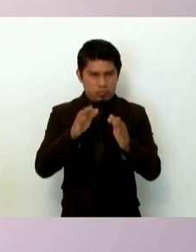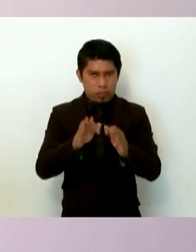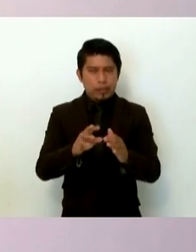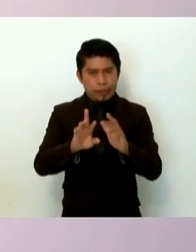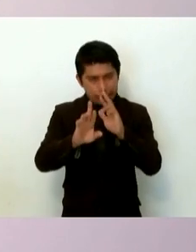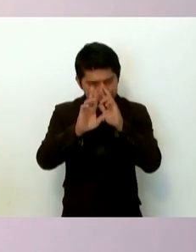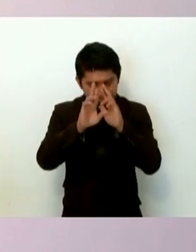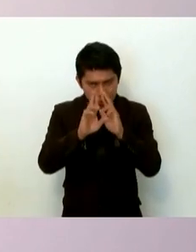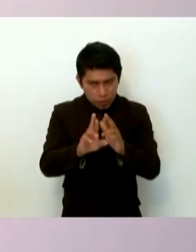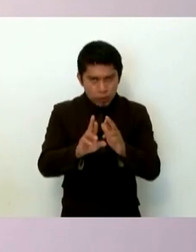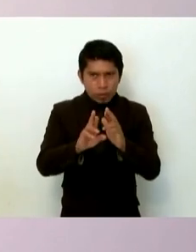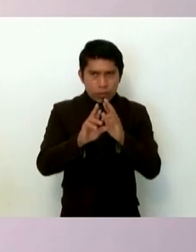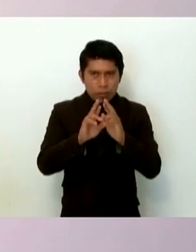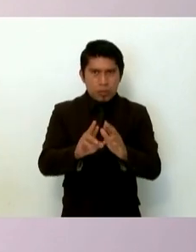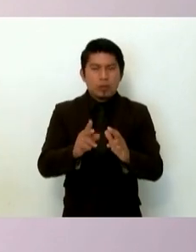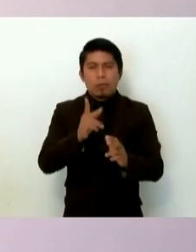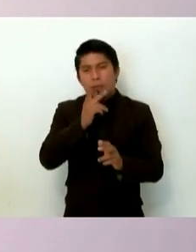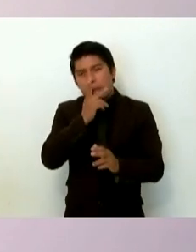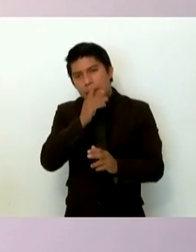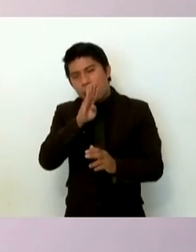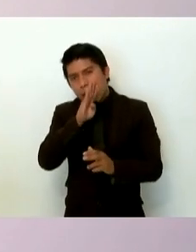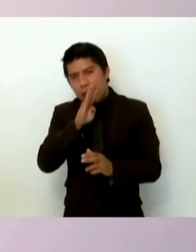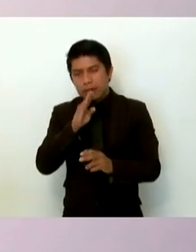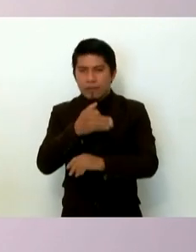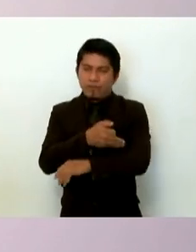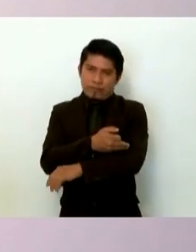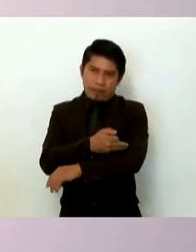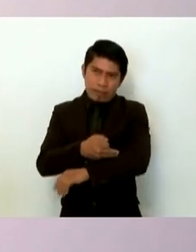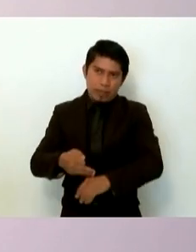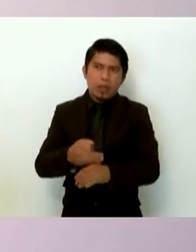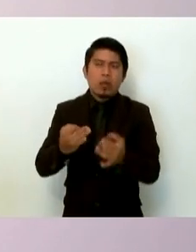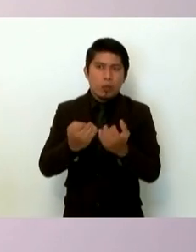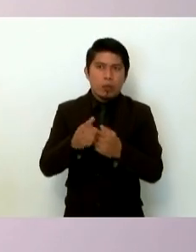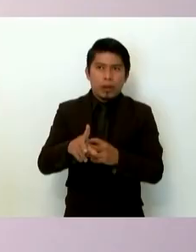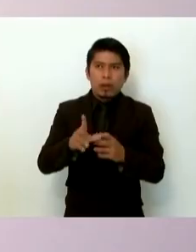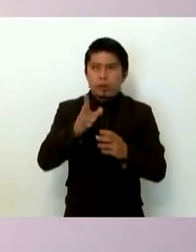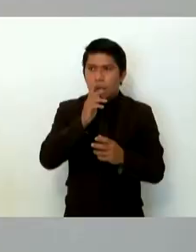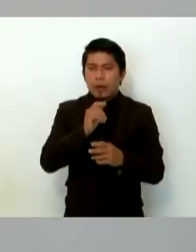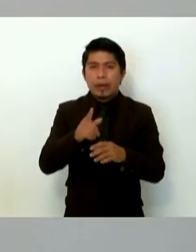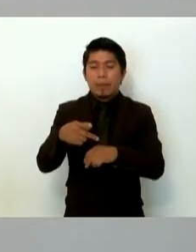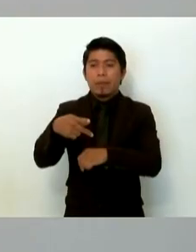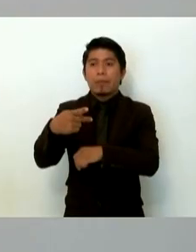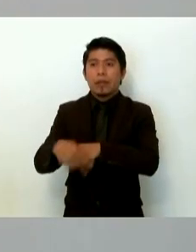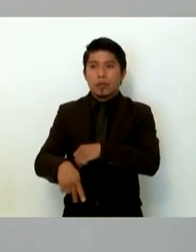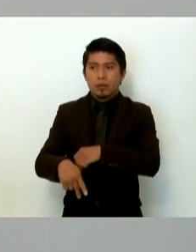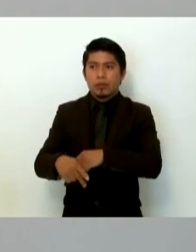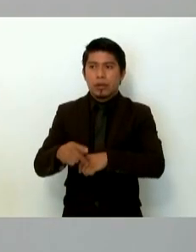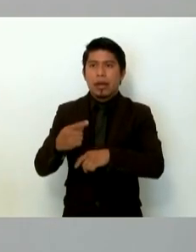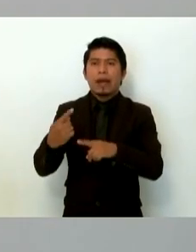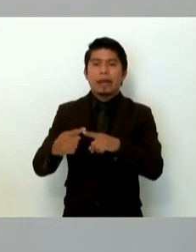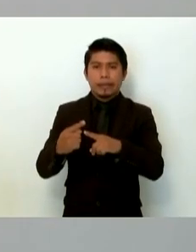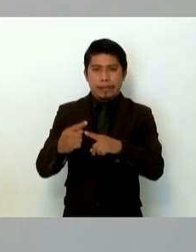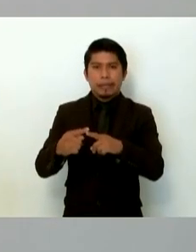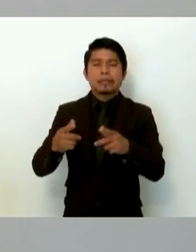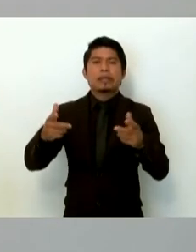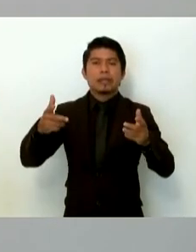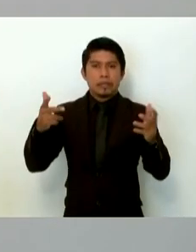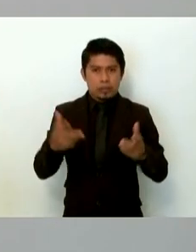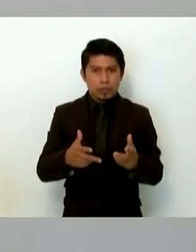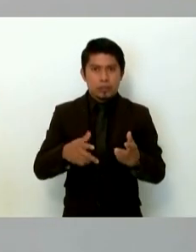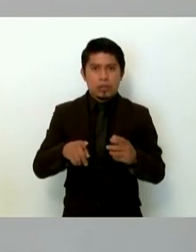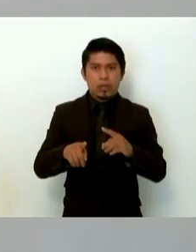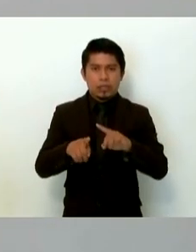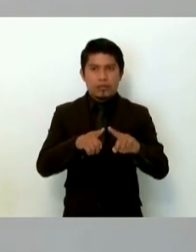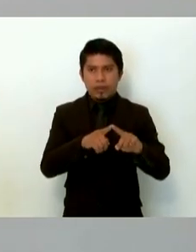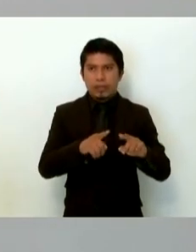respeto a los padres y madres de familia y también no poner en riesgo a quienes están haciendo las